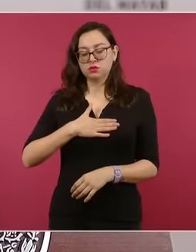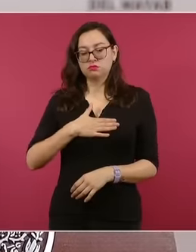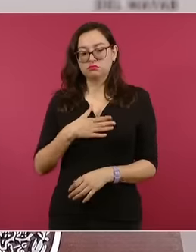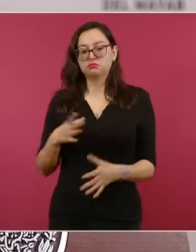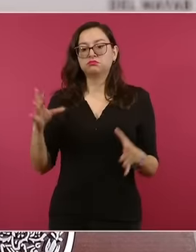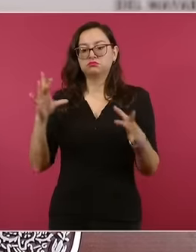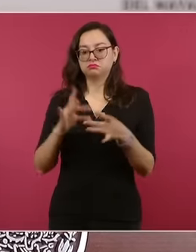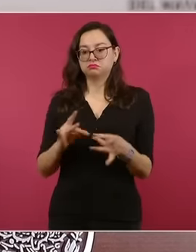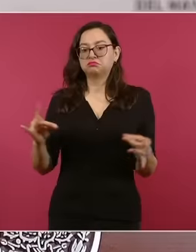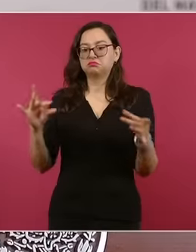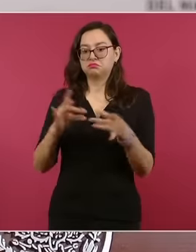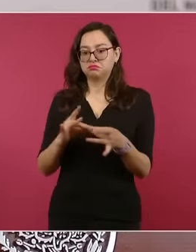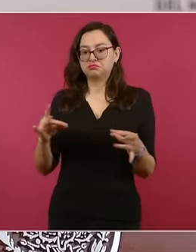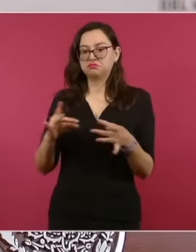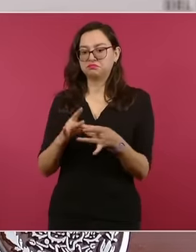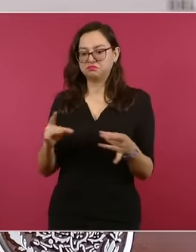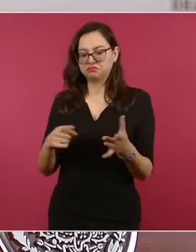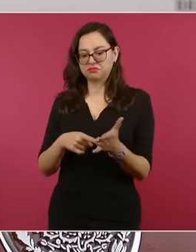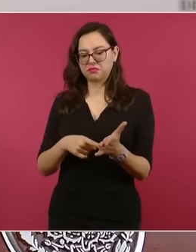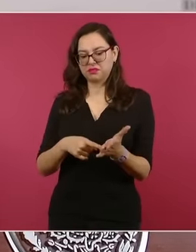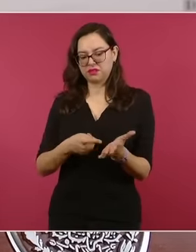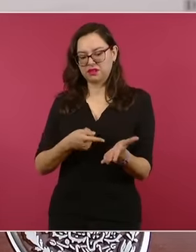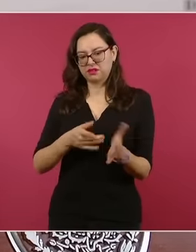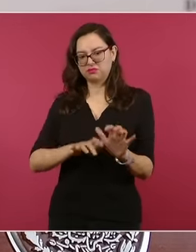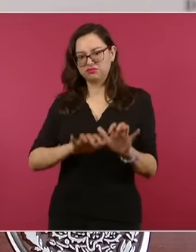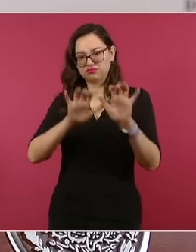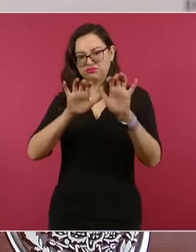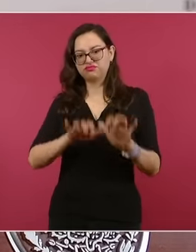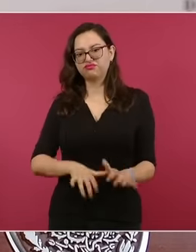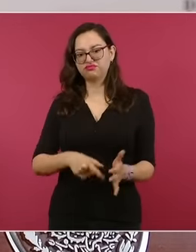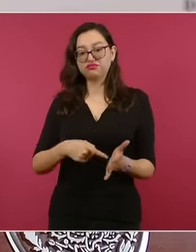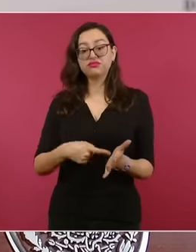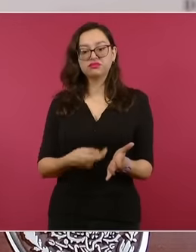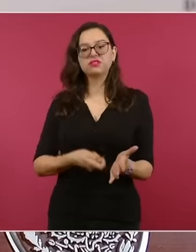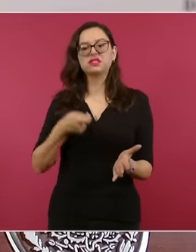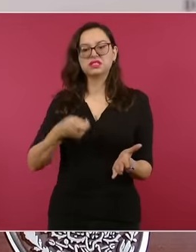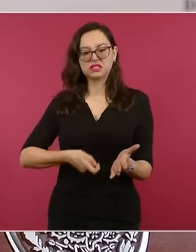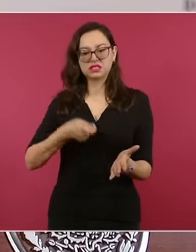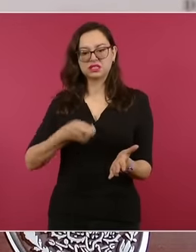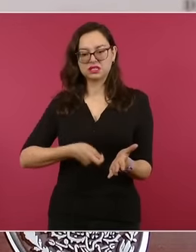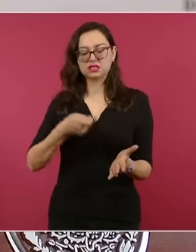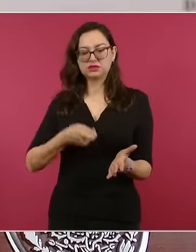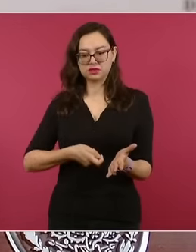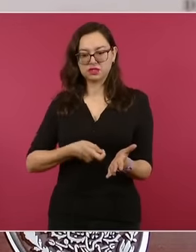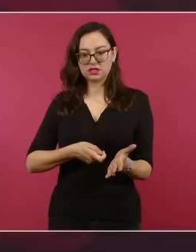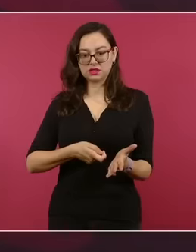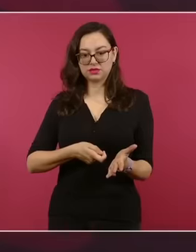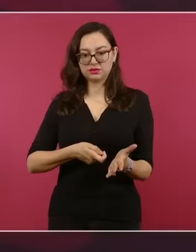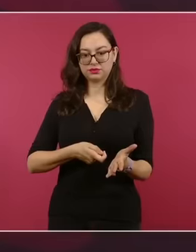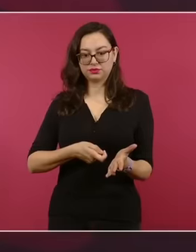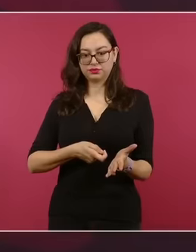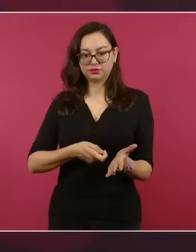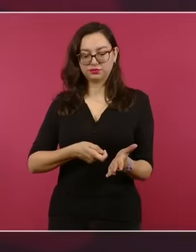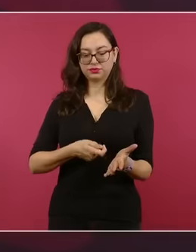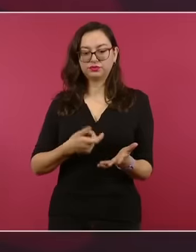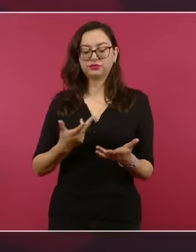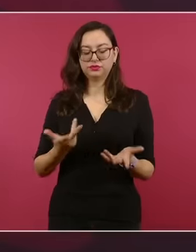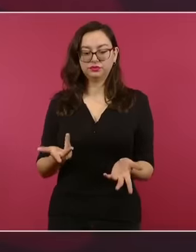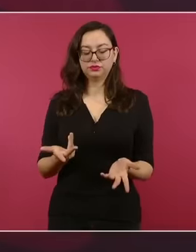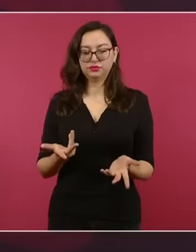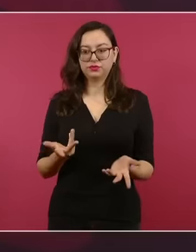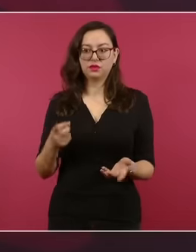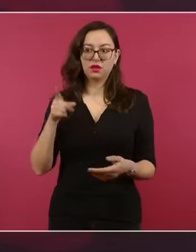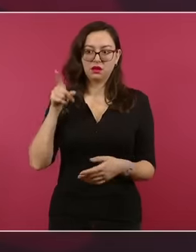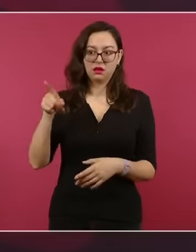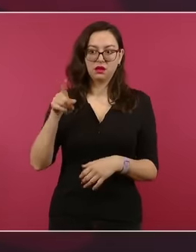en qué consiste esta denuncia por el asalto